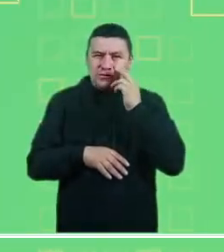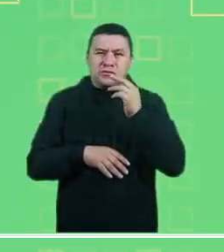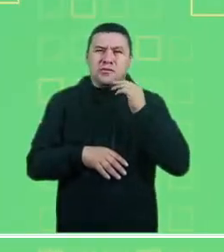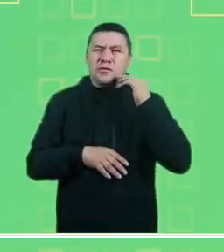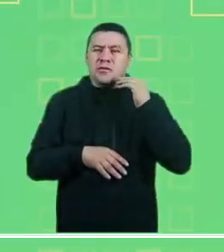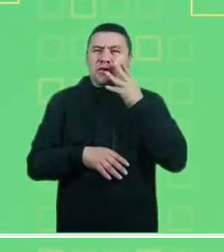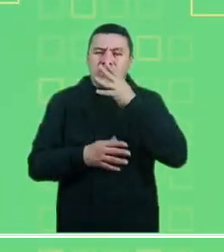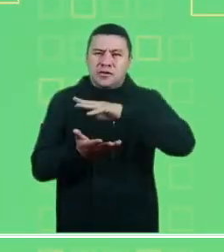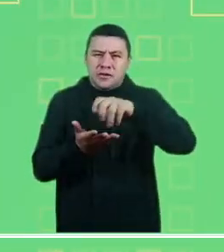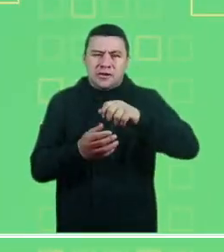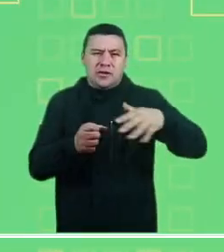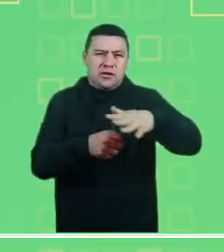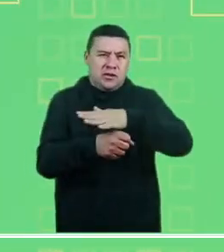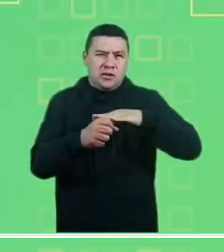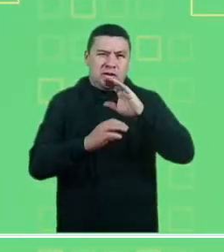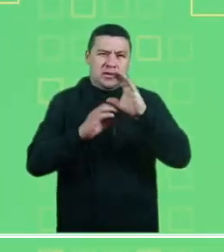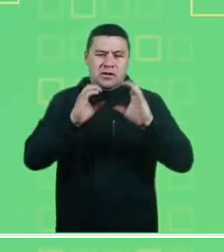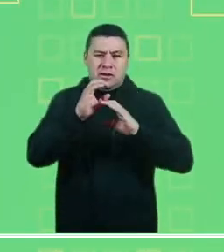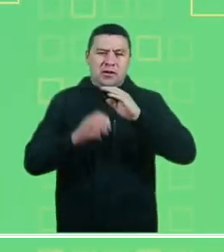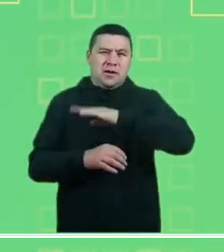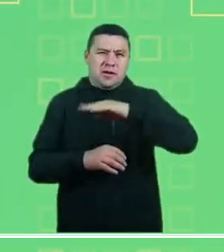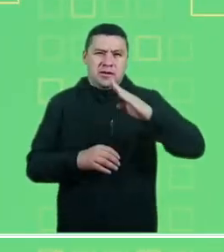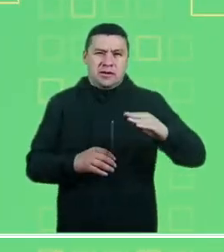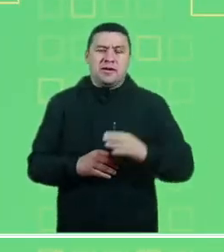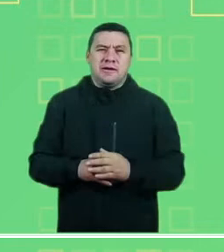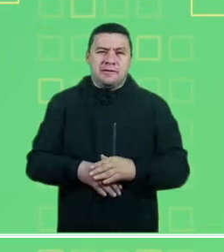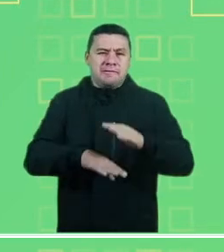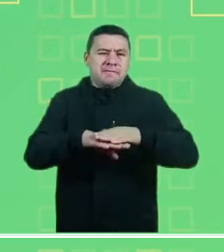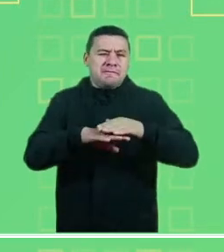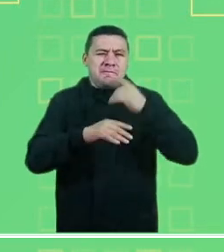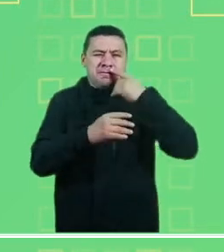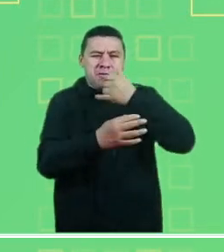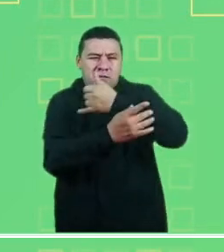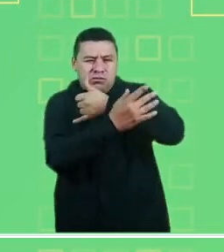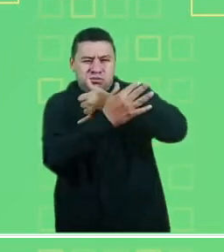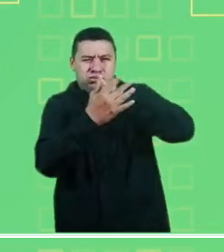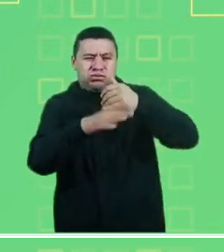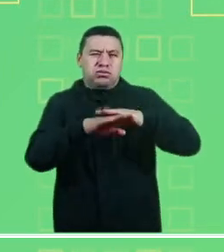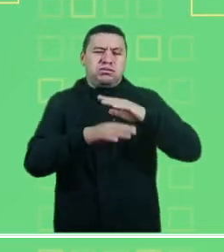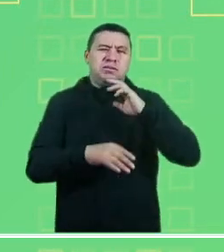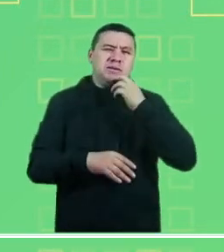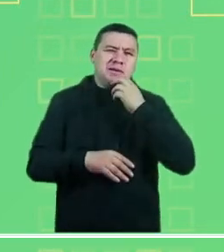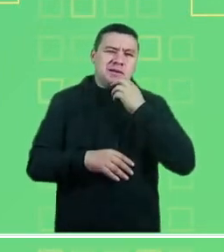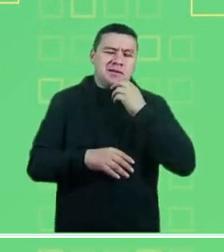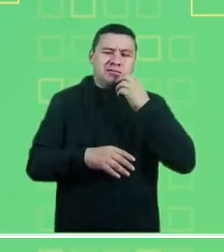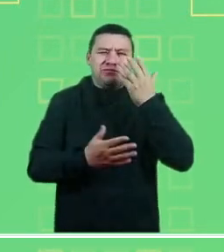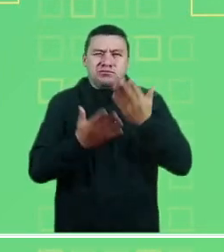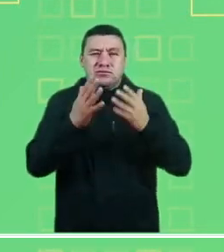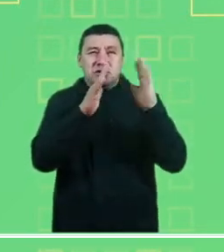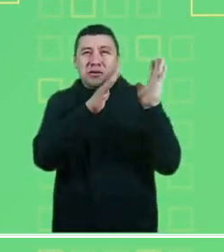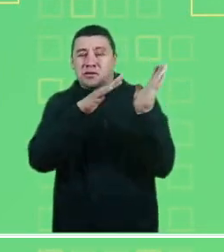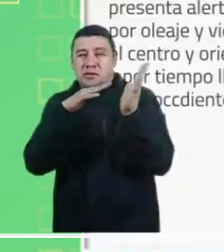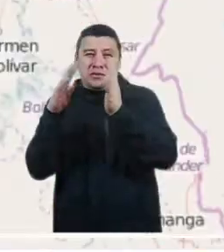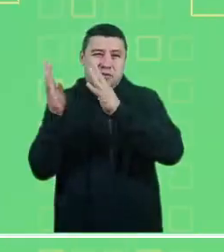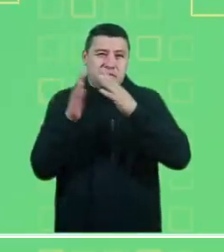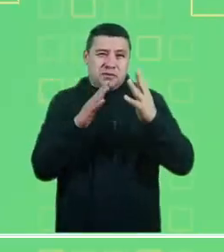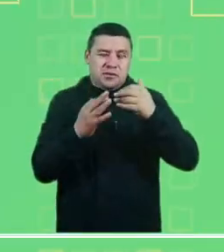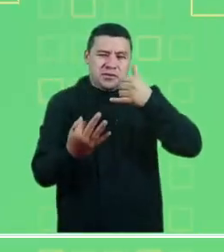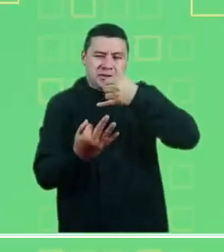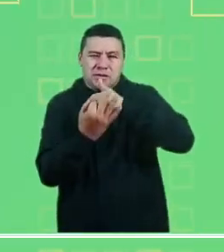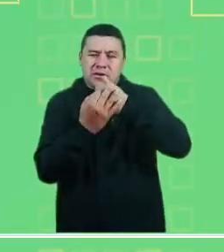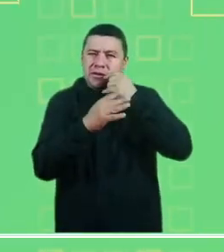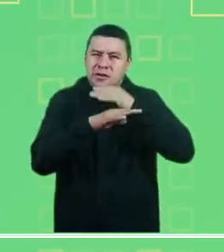Alerta roja por probables deslizamientos en sectores de Chocó, norte de Santander, Cundinamarca, Cauca y Antioquia.